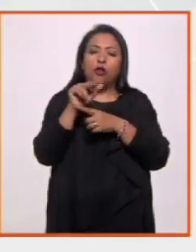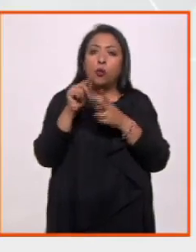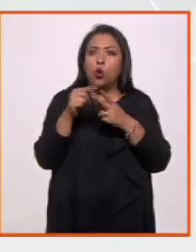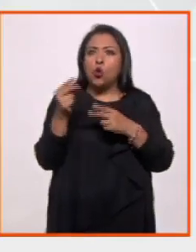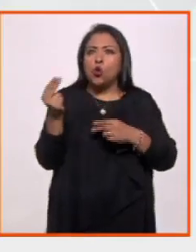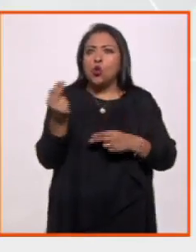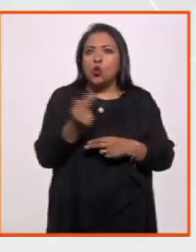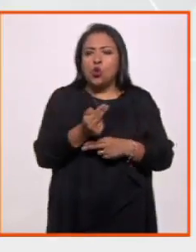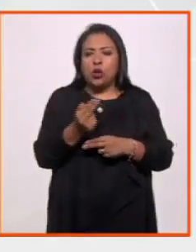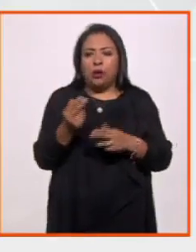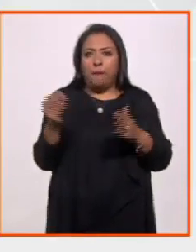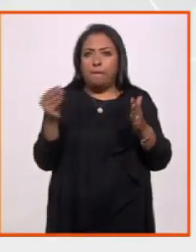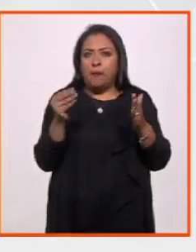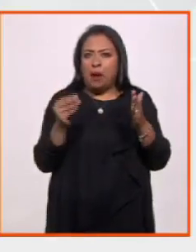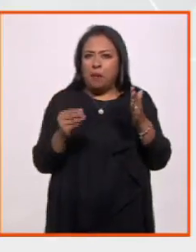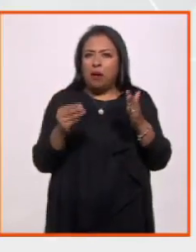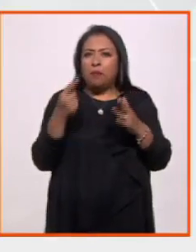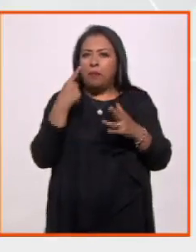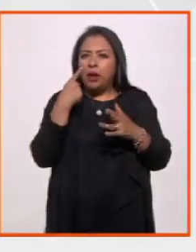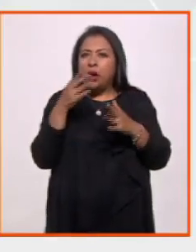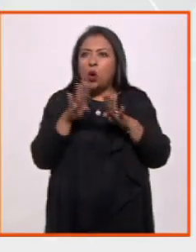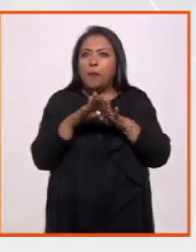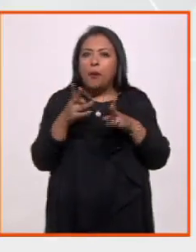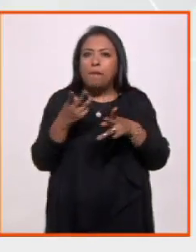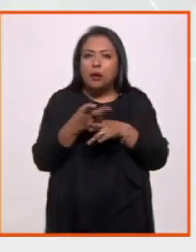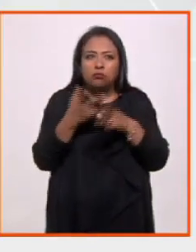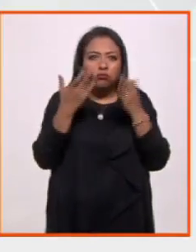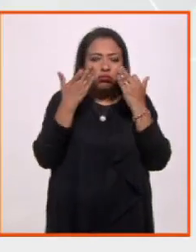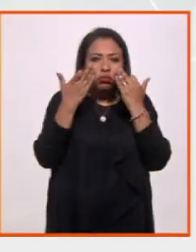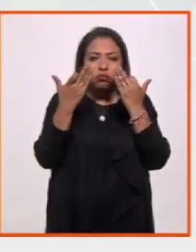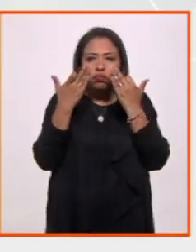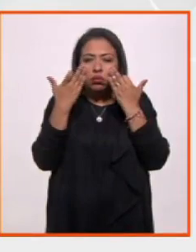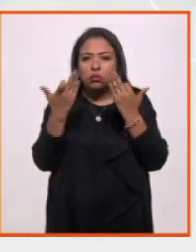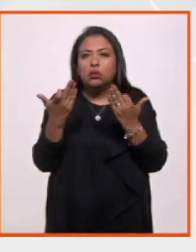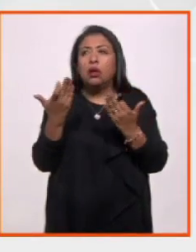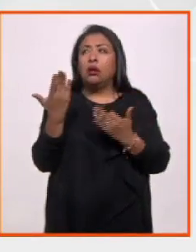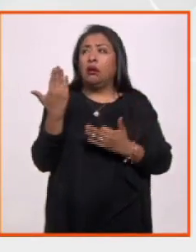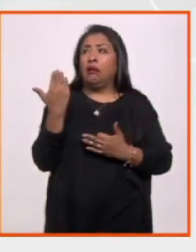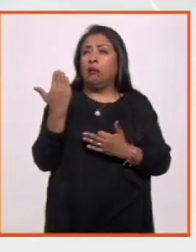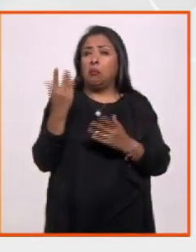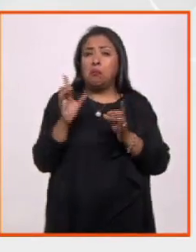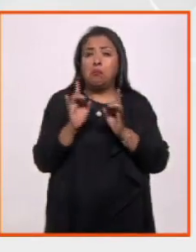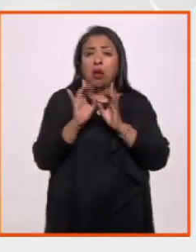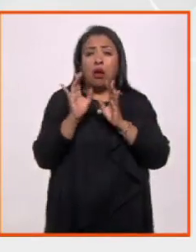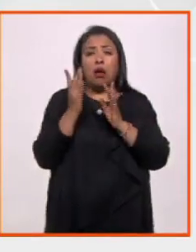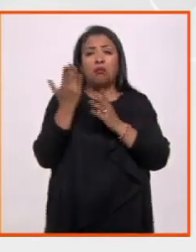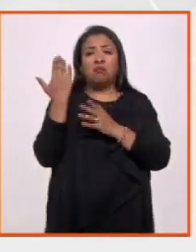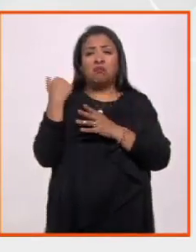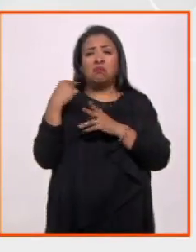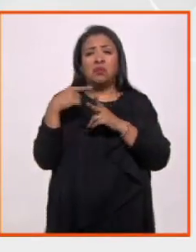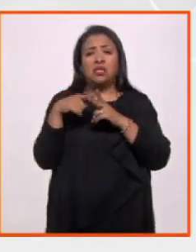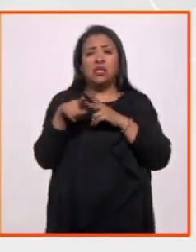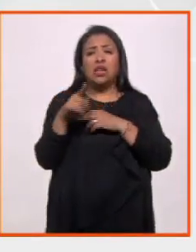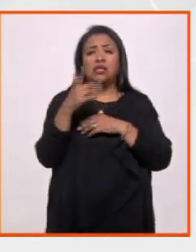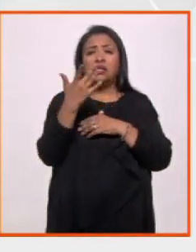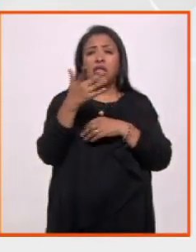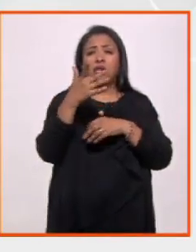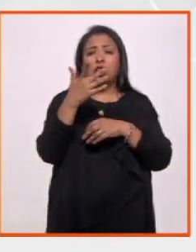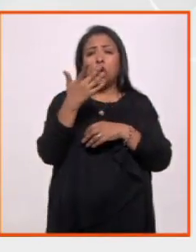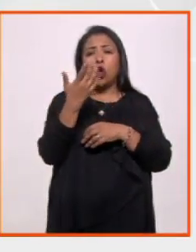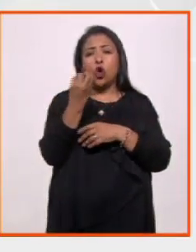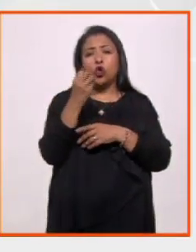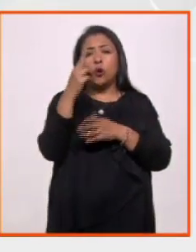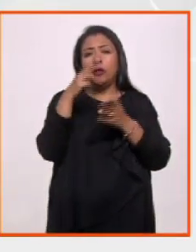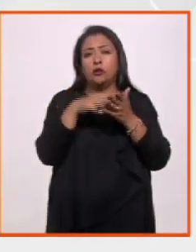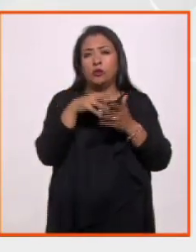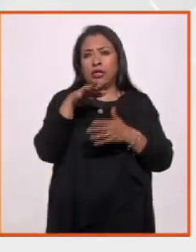tomando el pulso de los acontecimientos que se realizaron a partir del 5 de octubre